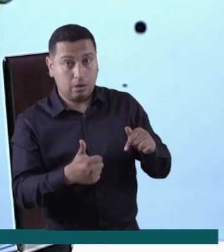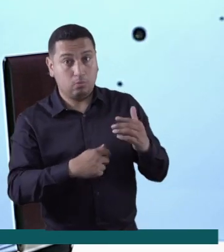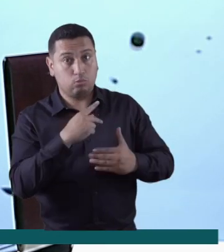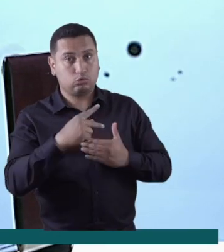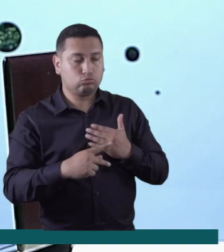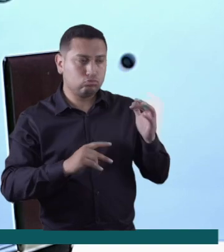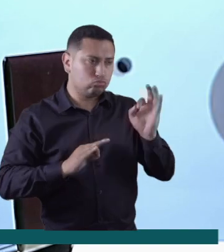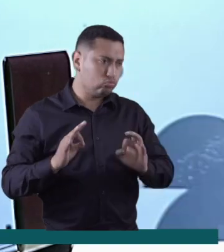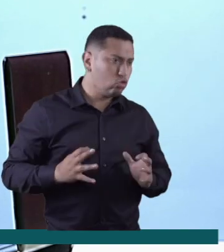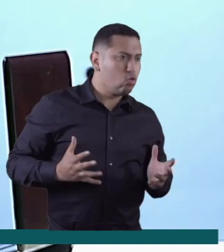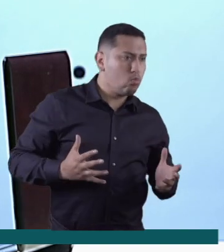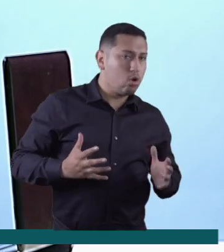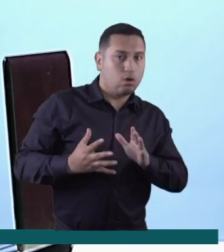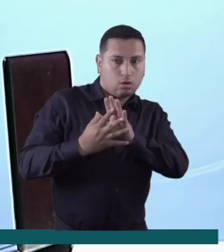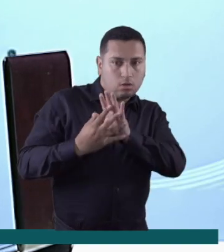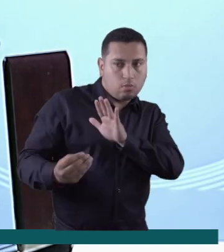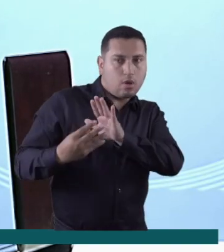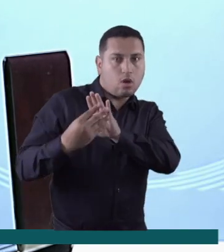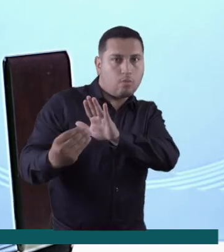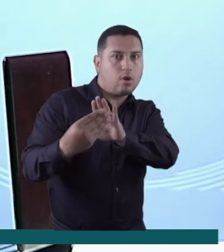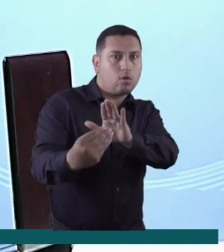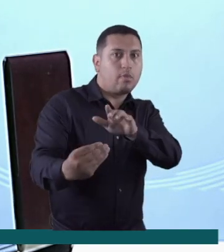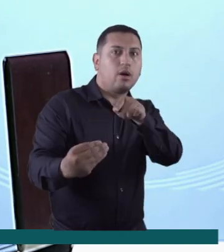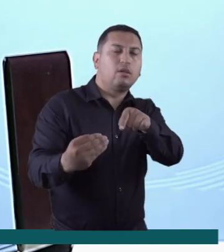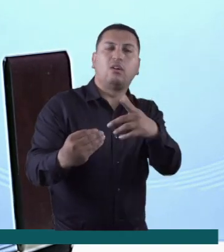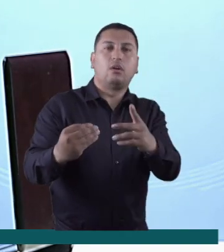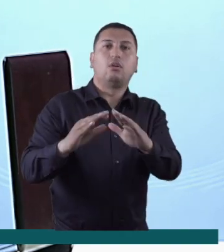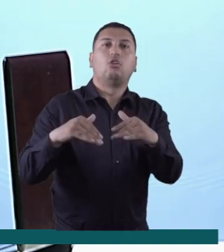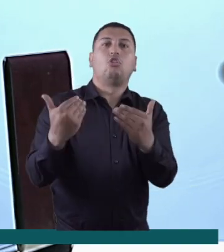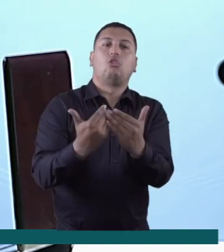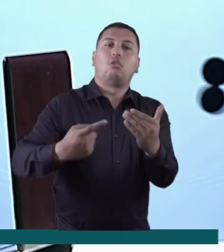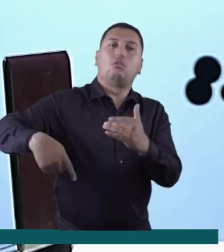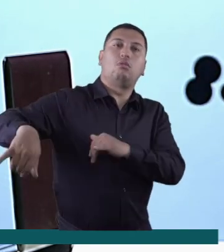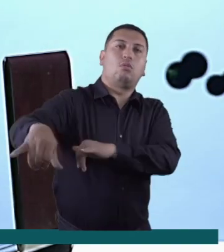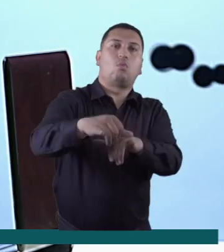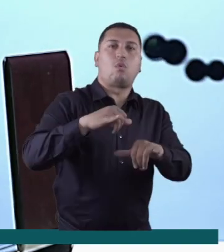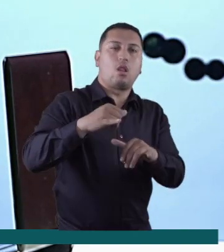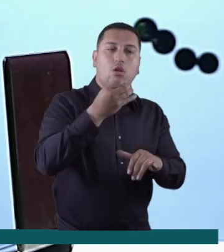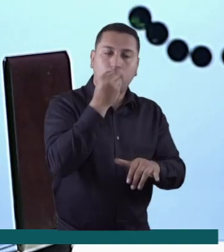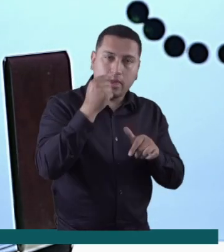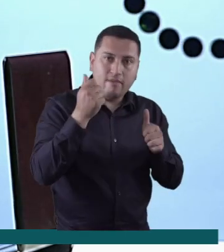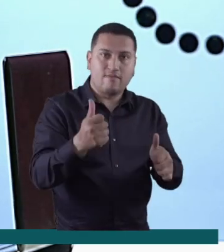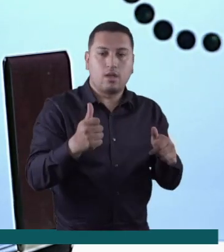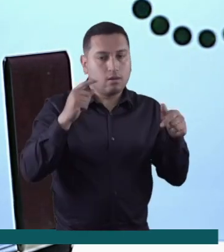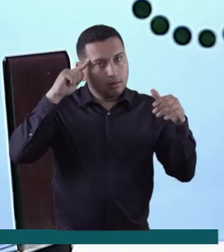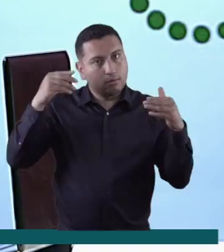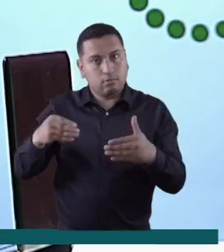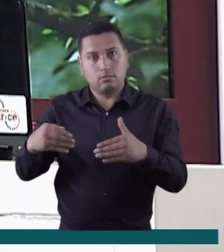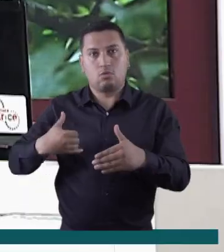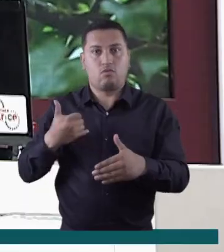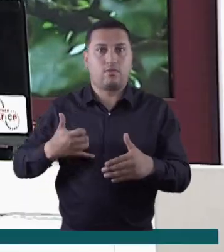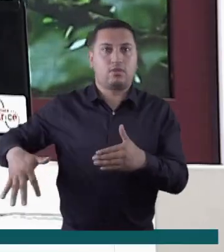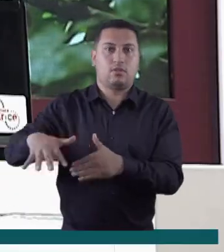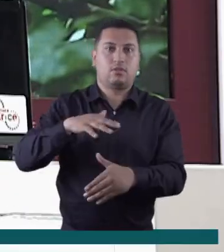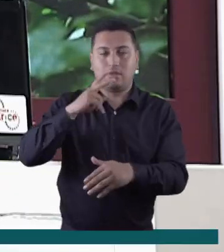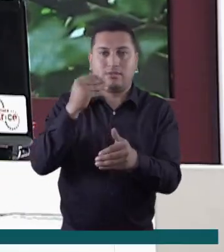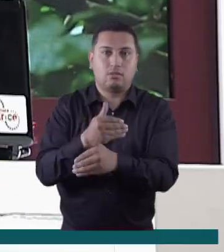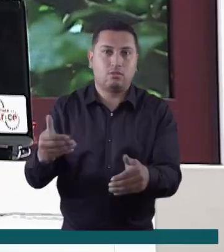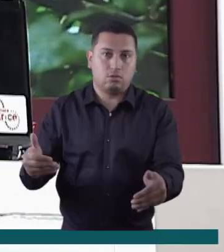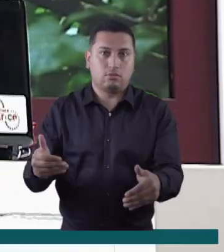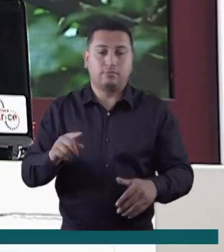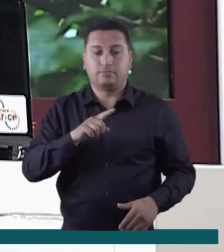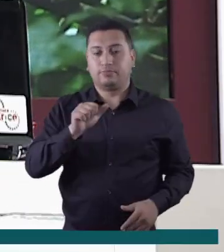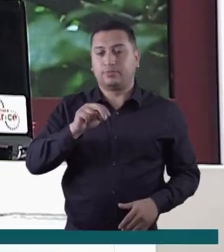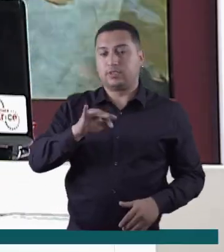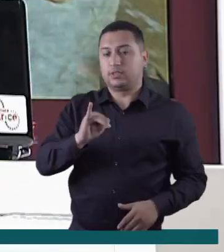Con este proyecto esperan llegar a otros colegios para que entre todos velen por la buena alimentación de niños y jóvenes. Santiago Molina habló